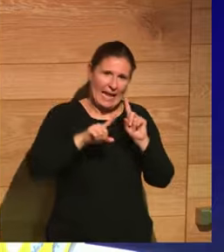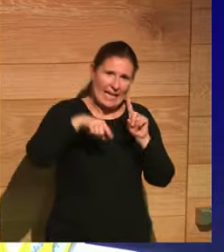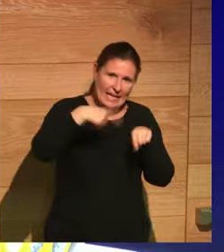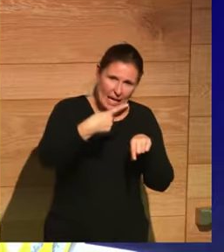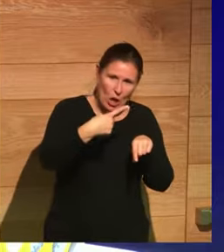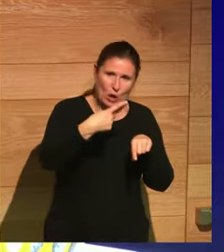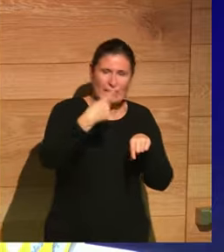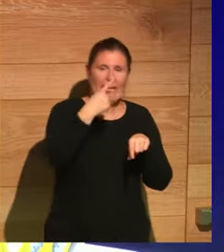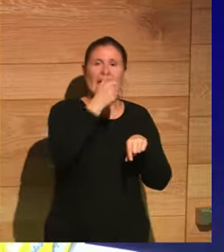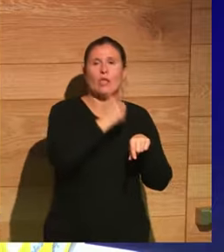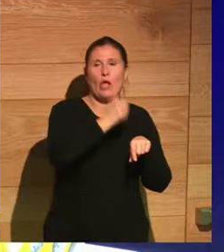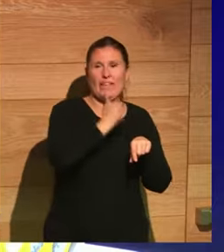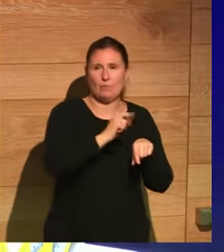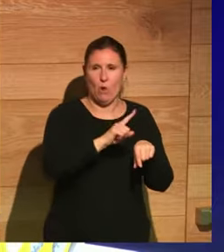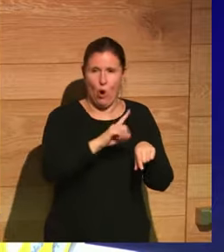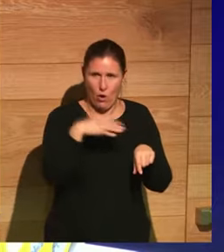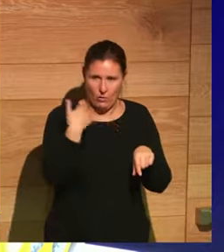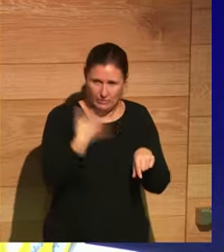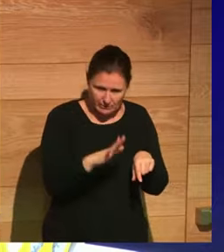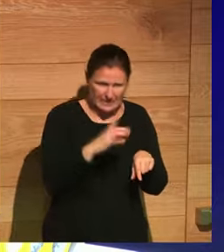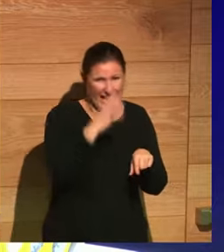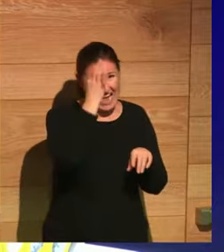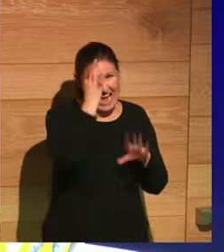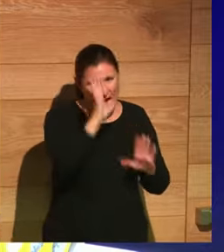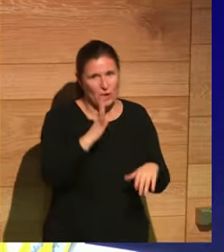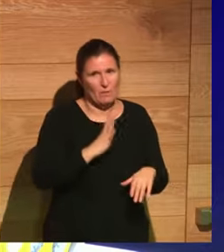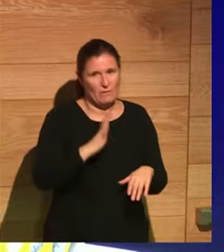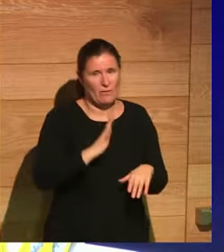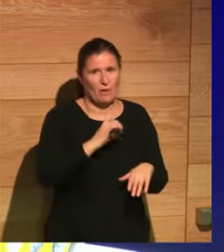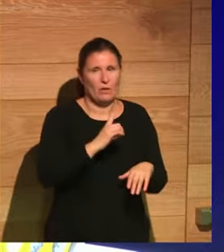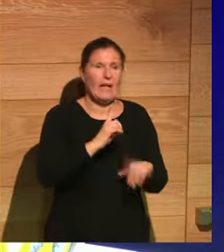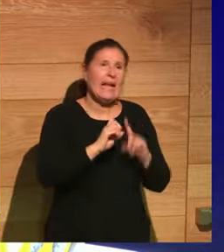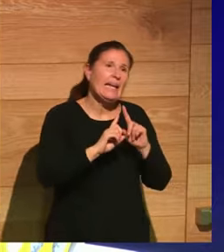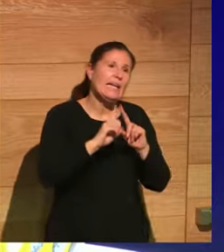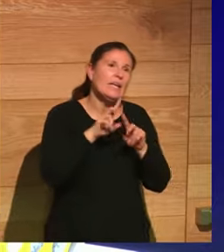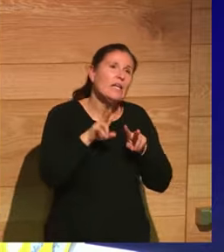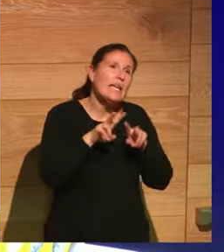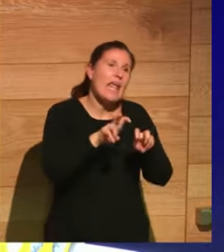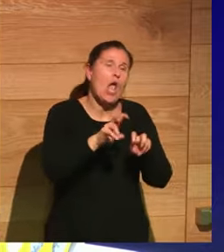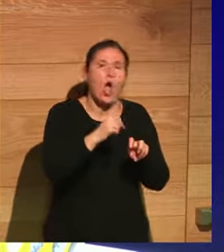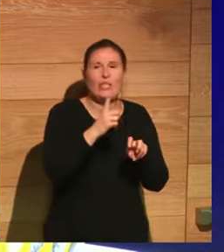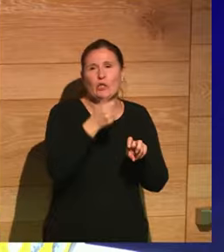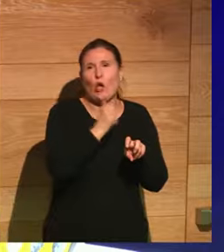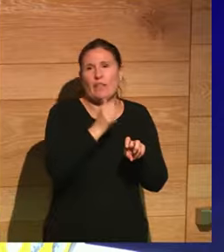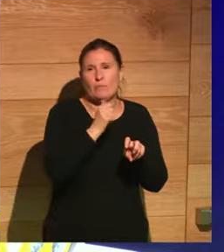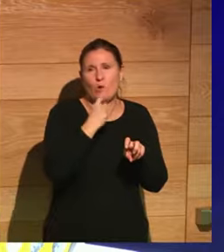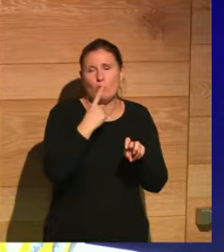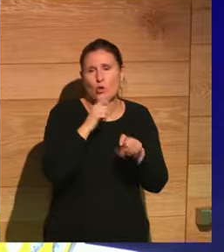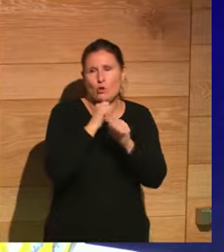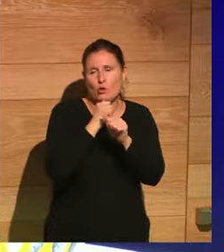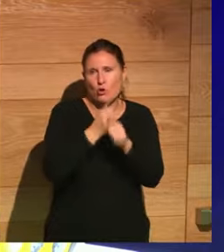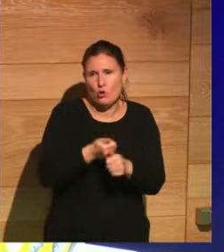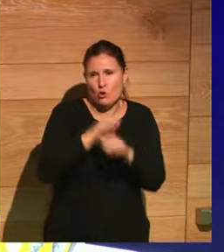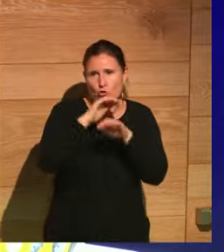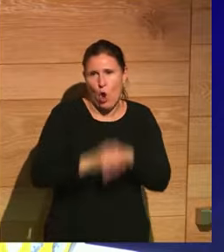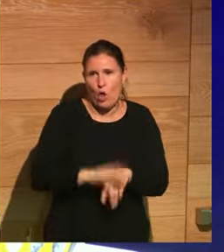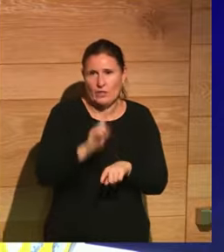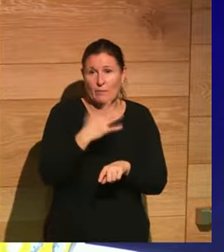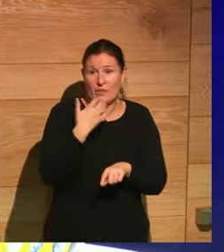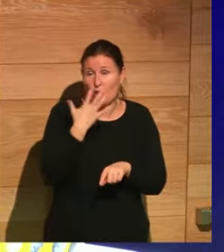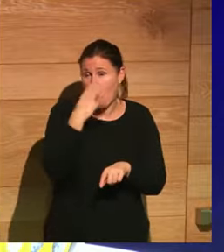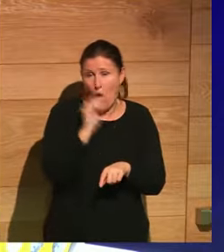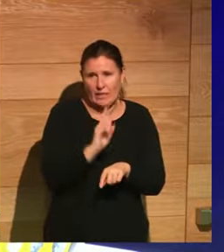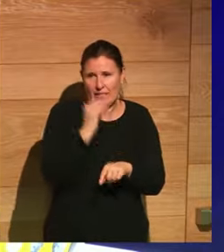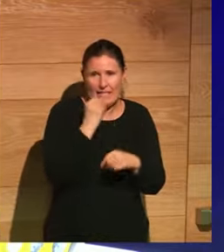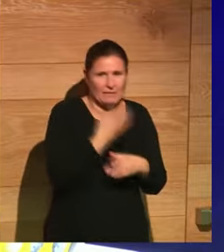harto estoy del neoestoicismo de verdad por favor no sigáis el neoestoicismo porque si lo seguís como nos lo venden es que no entendéis el